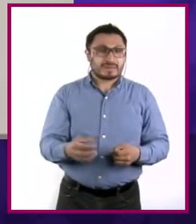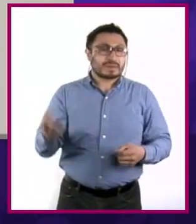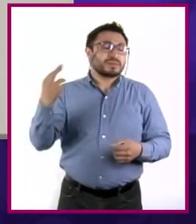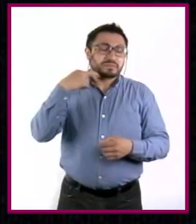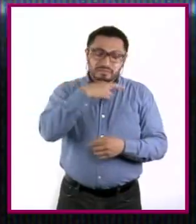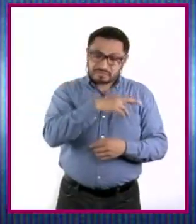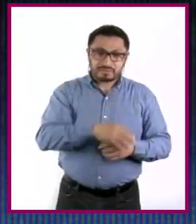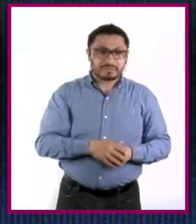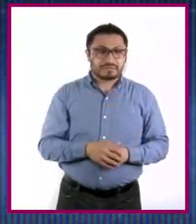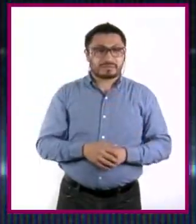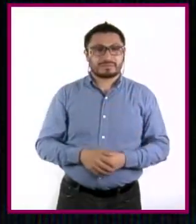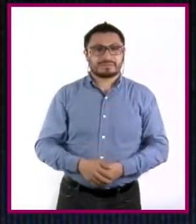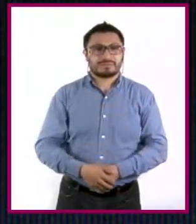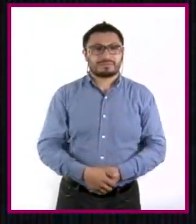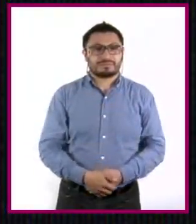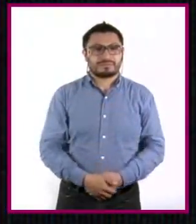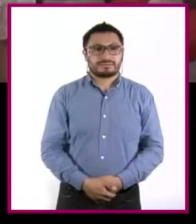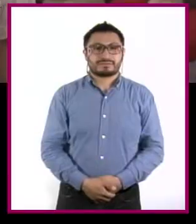lejos.